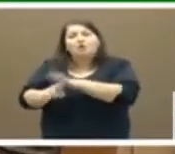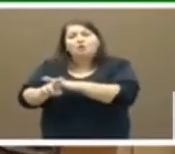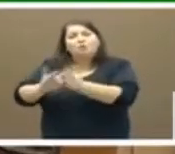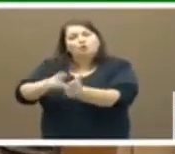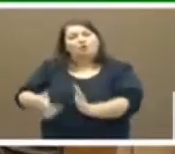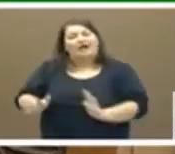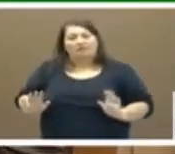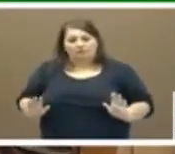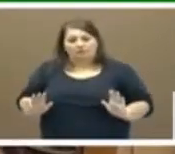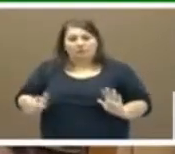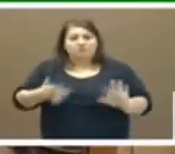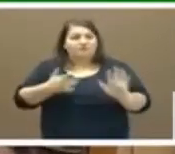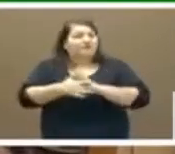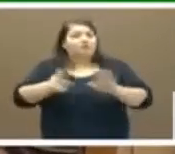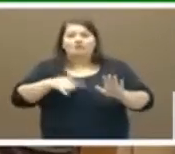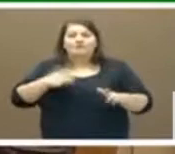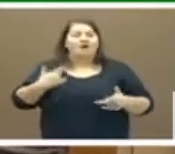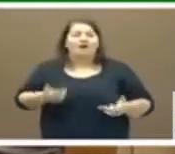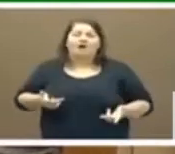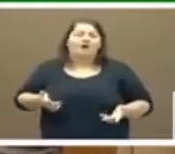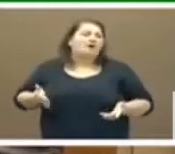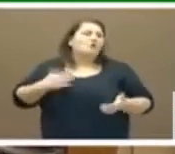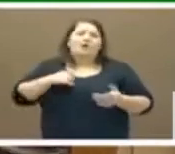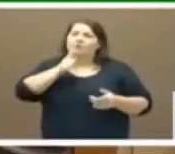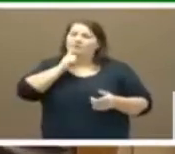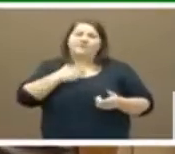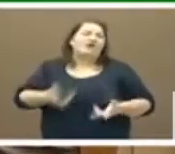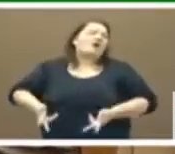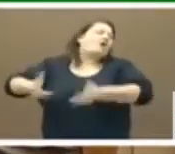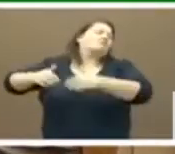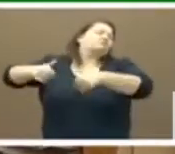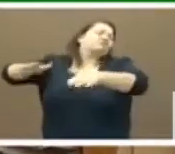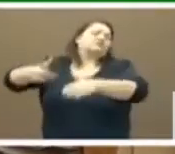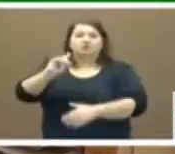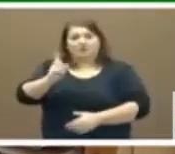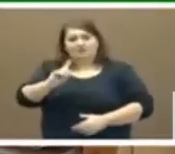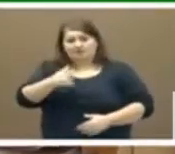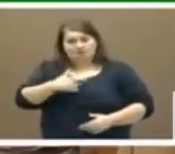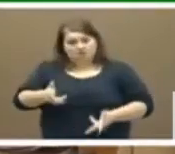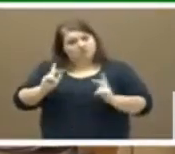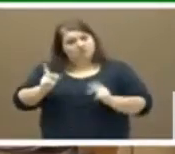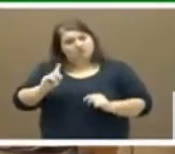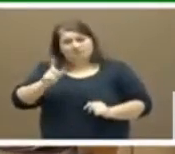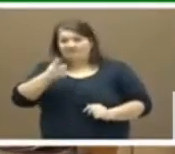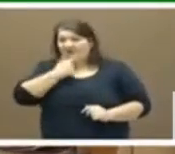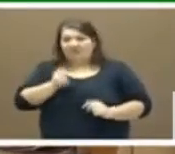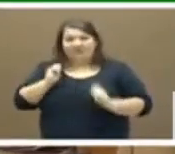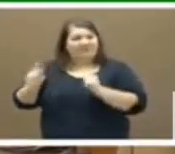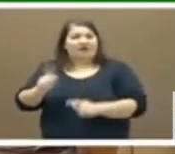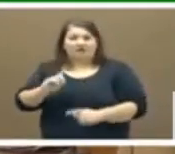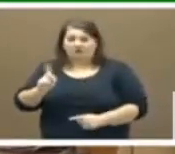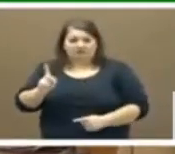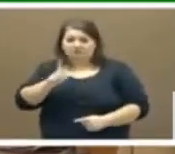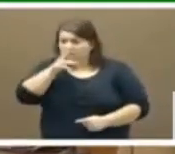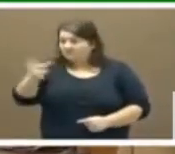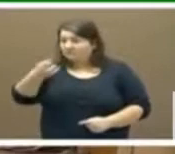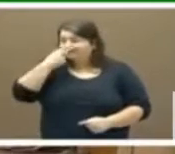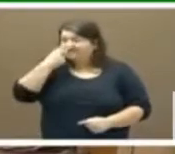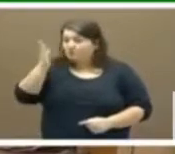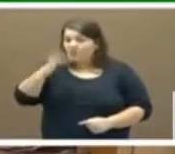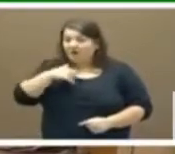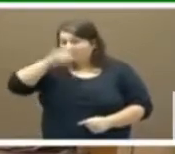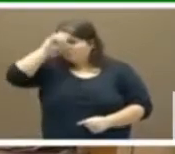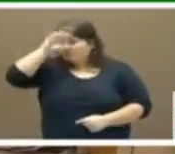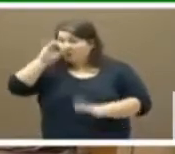Es decir, no entreguemos las armas. Yo sé que está complicado, pero al menos no se lo pongamos tan fácil a quienes no tienen interés ninguno en que esa